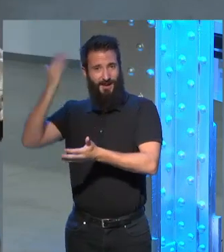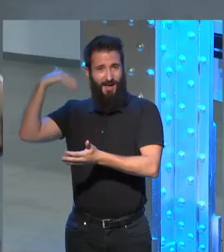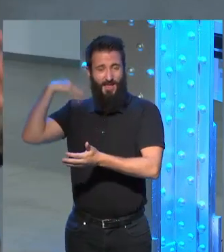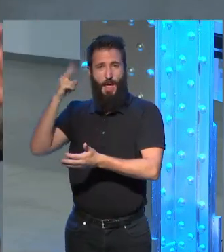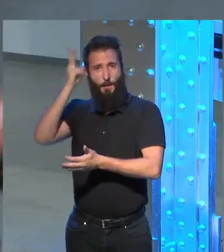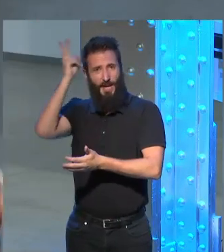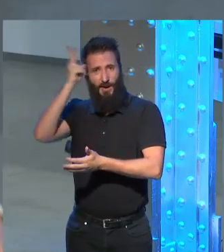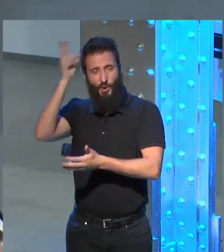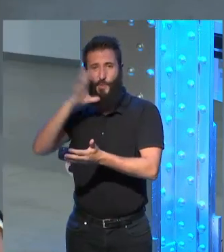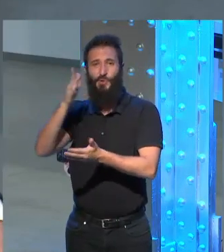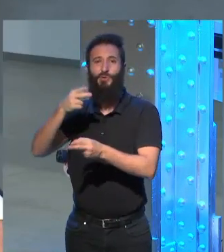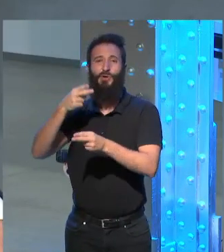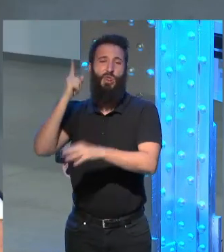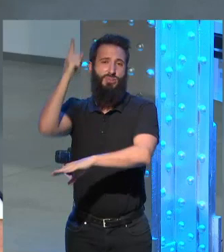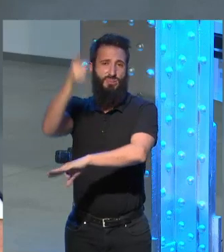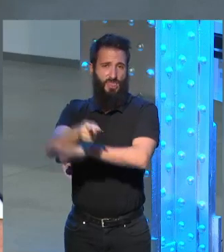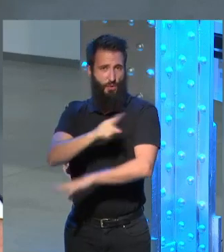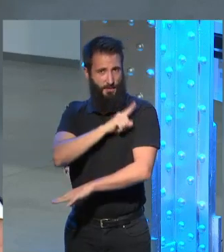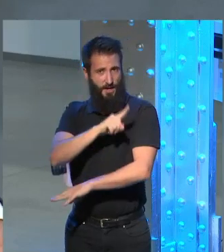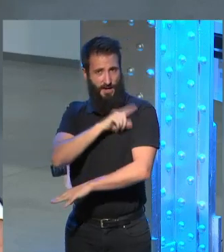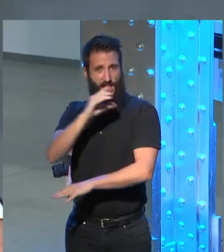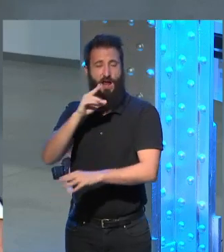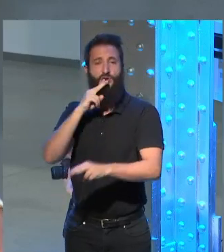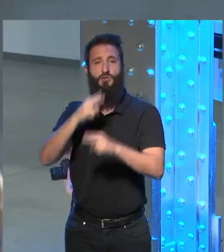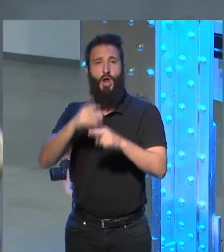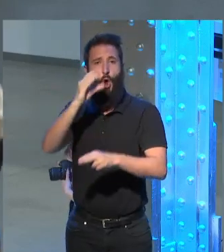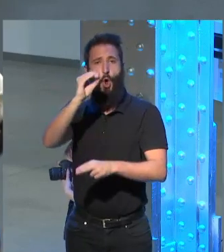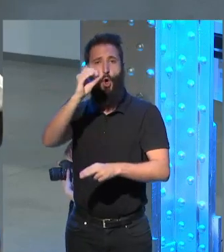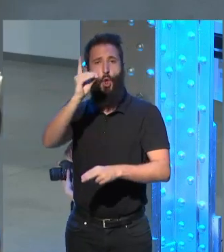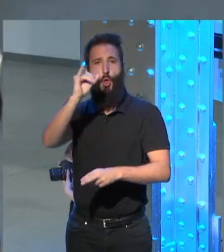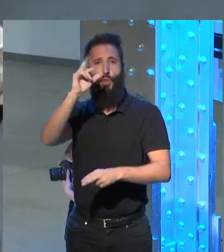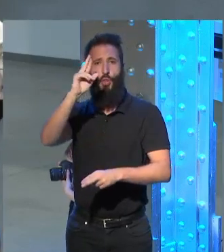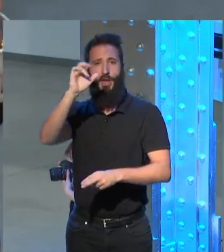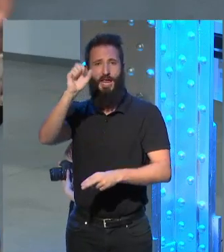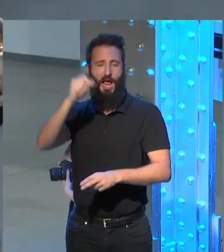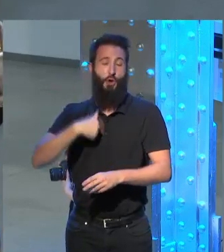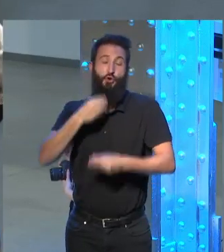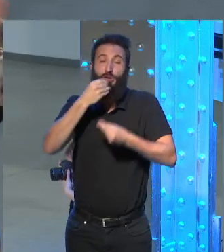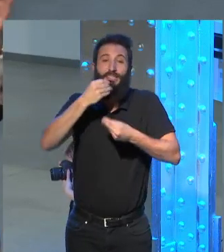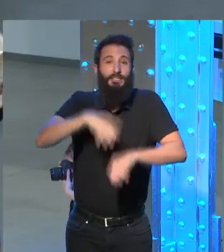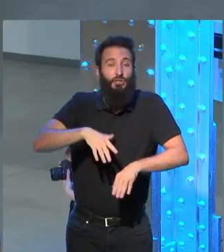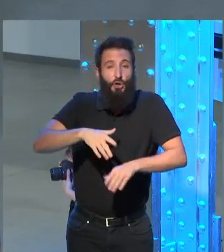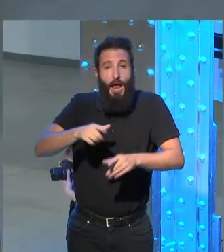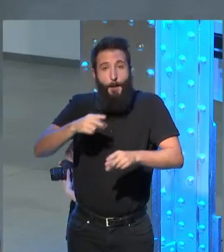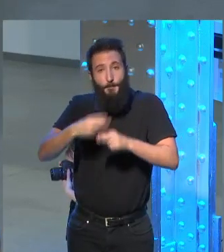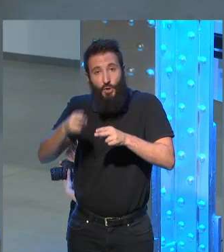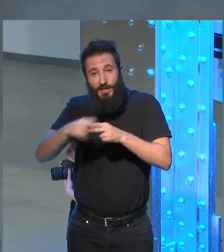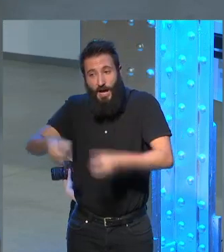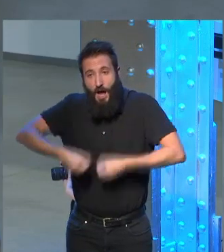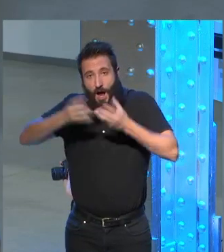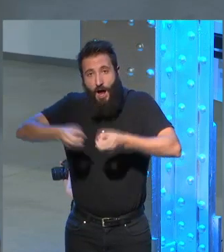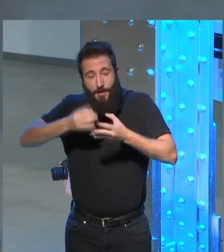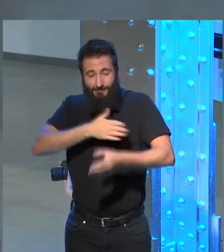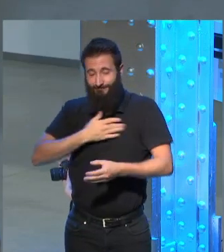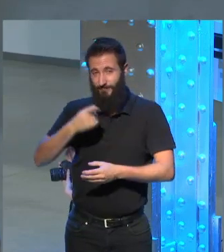bajo la dictadura militar de Odría no quería contar tanto la historia política de la dictadura